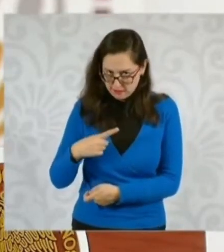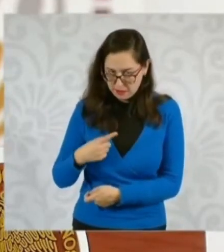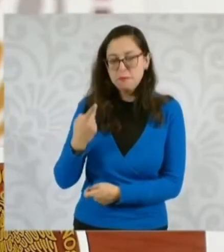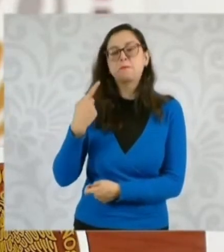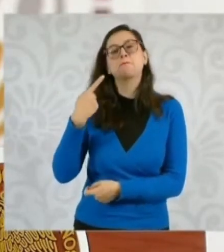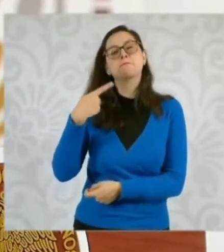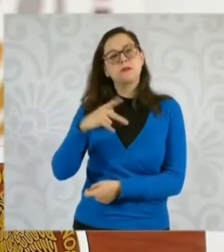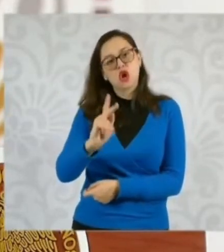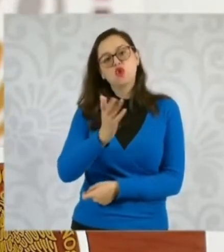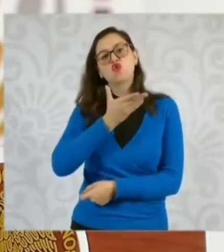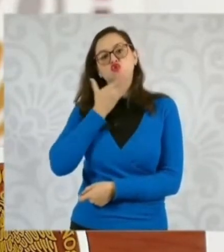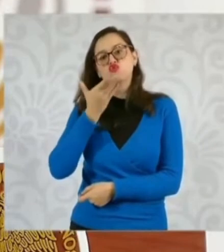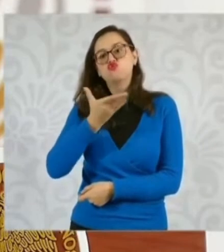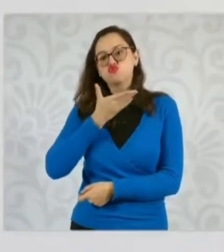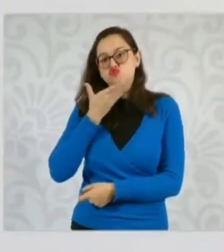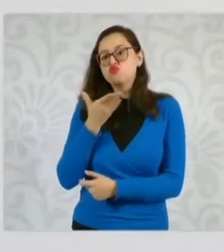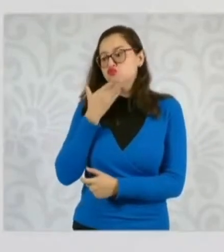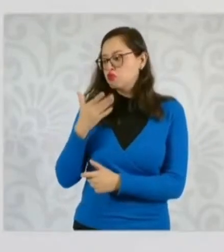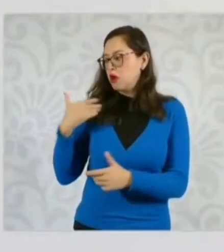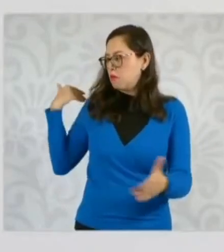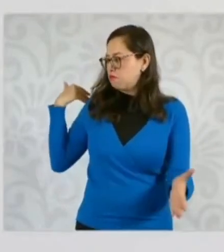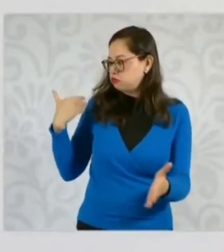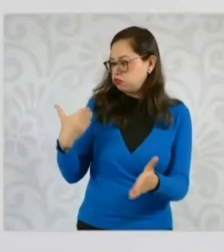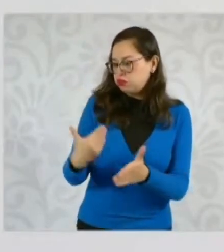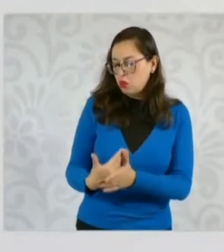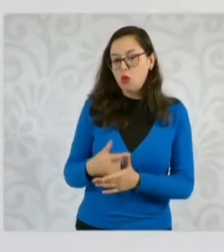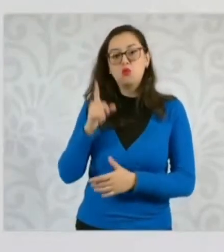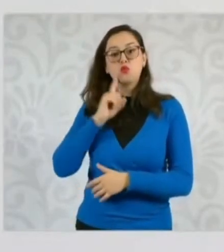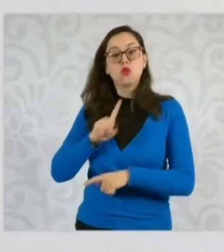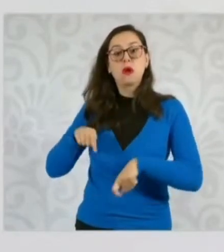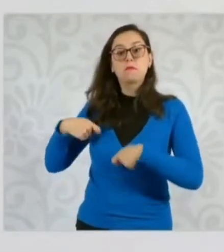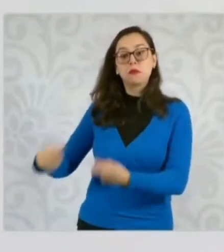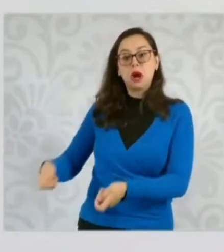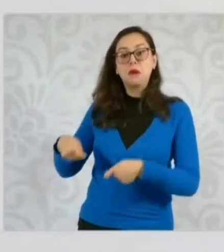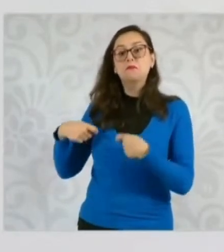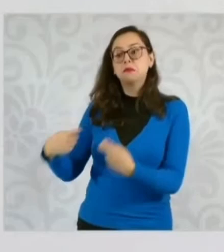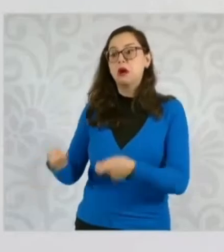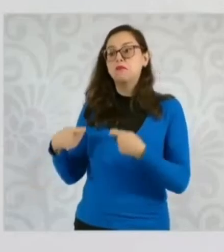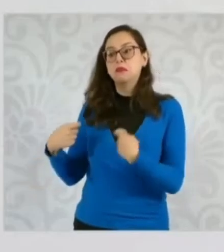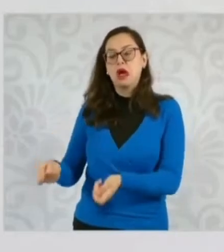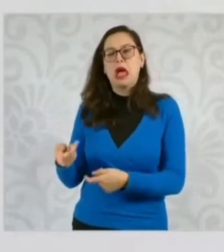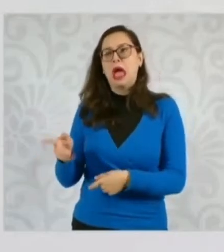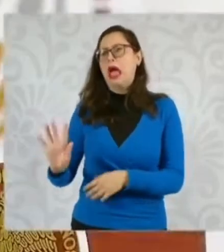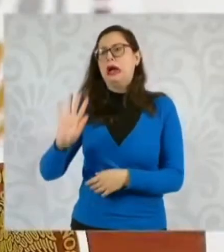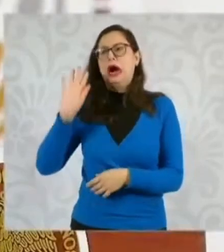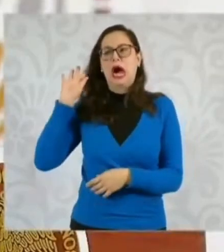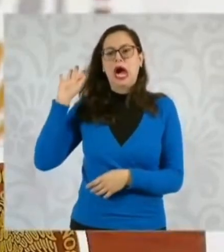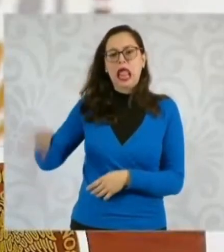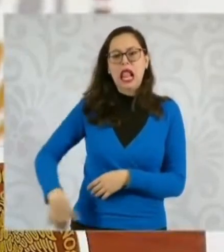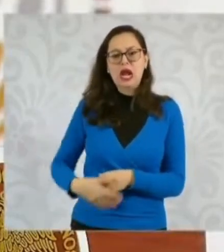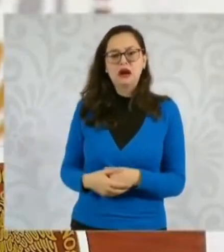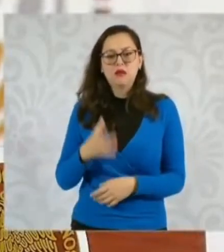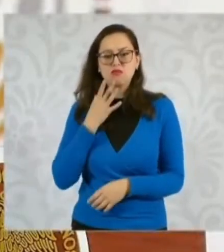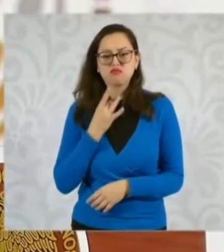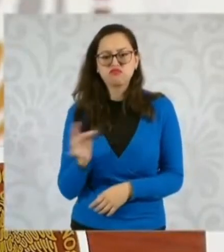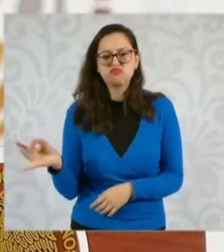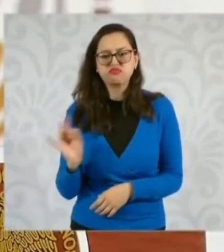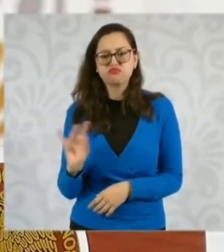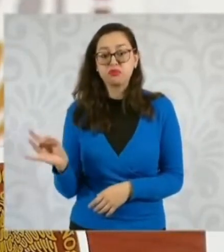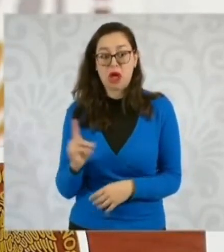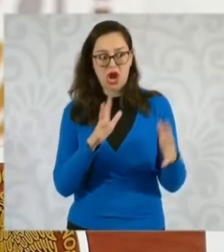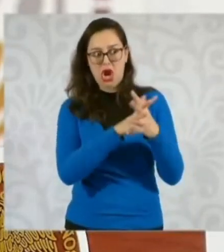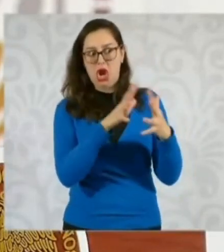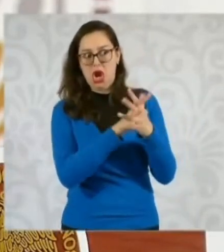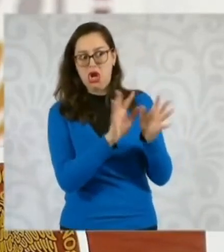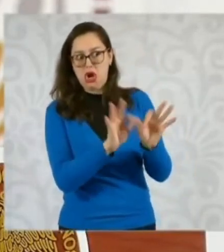pero que las cumplimos durante muchísimos años, no son reconocidas como parte de la transformación de